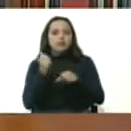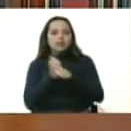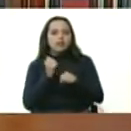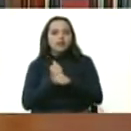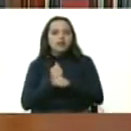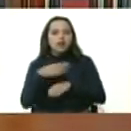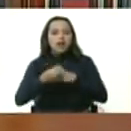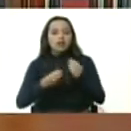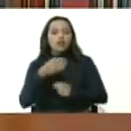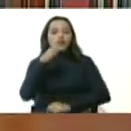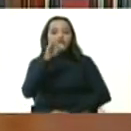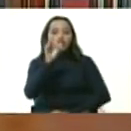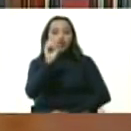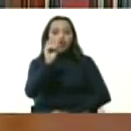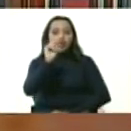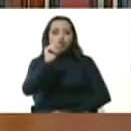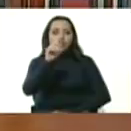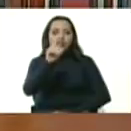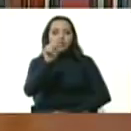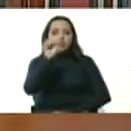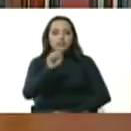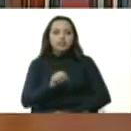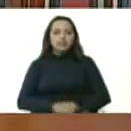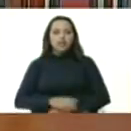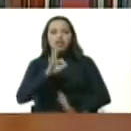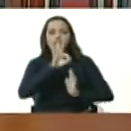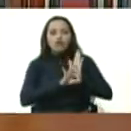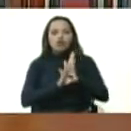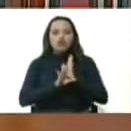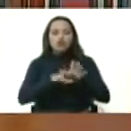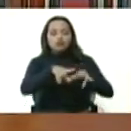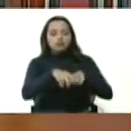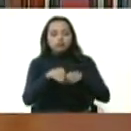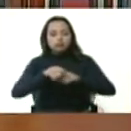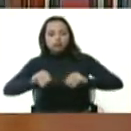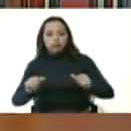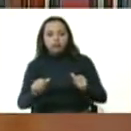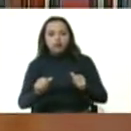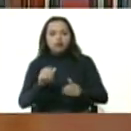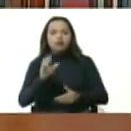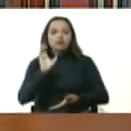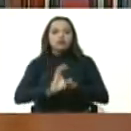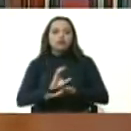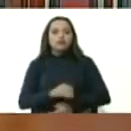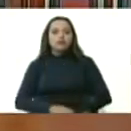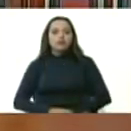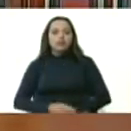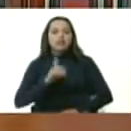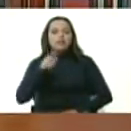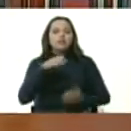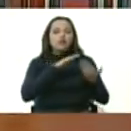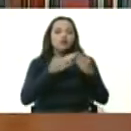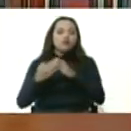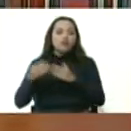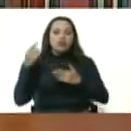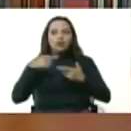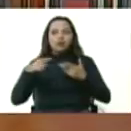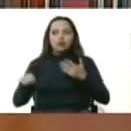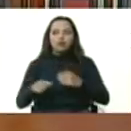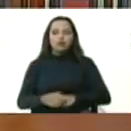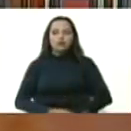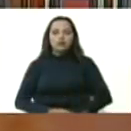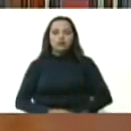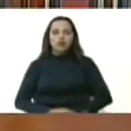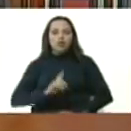fondas el fondo para la agricultura urbana el de comunas entre otros en una sola